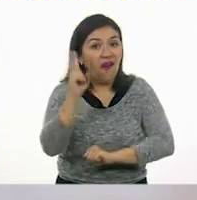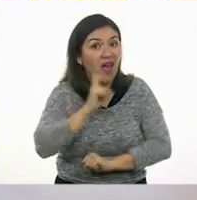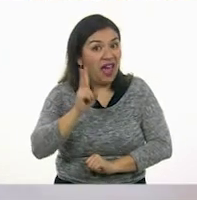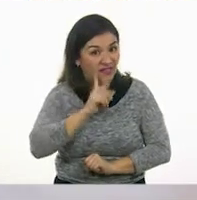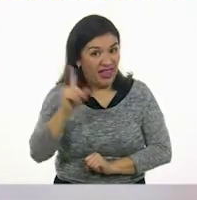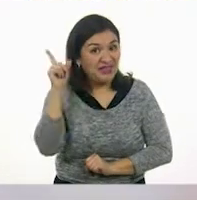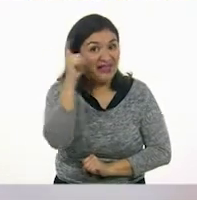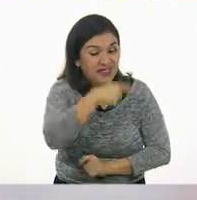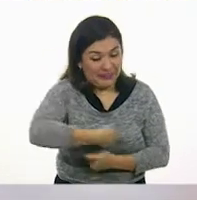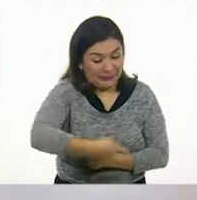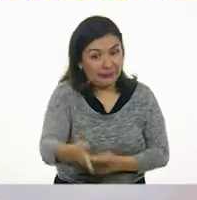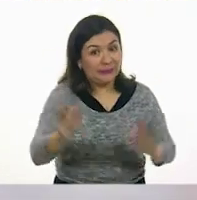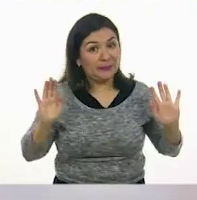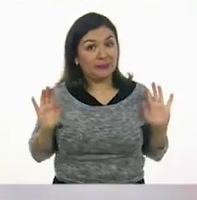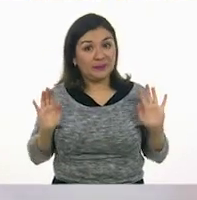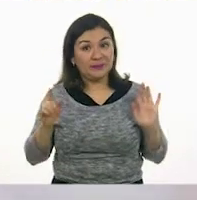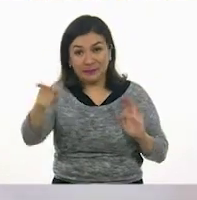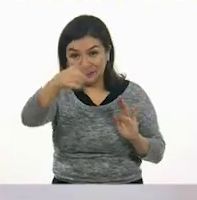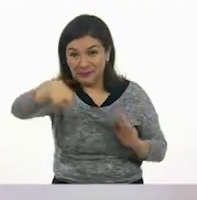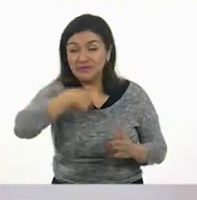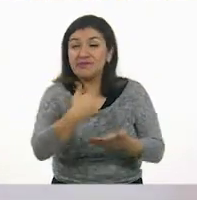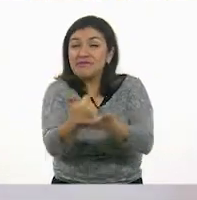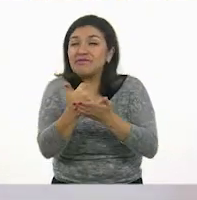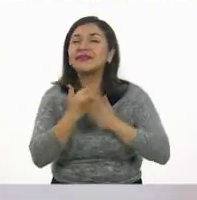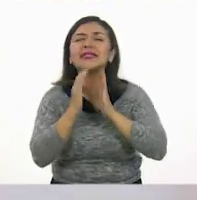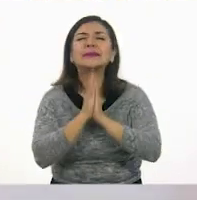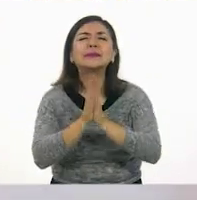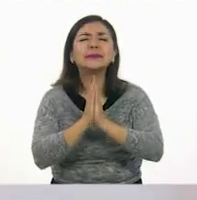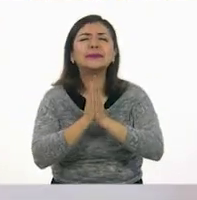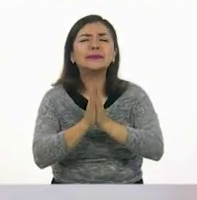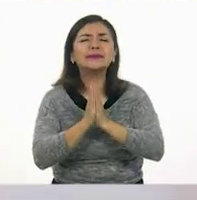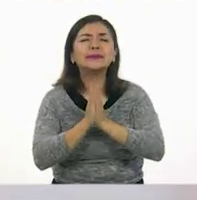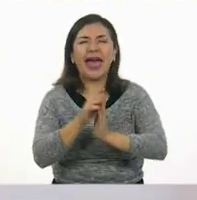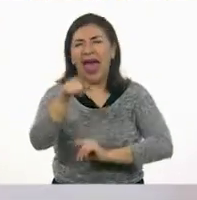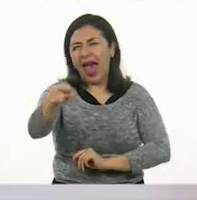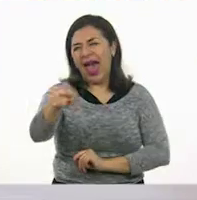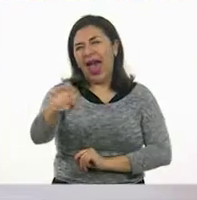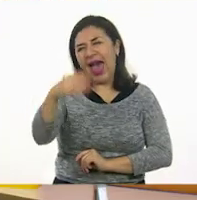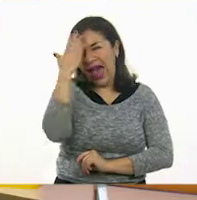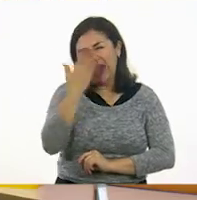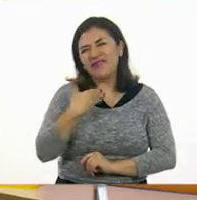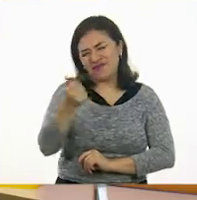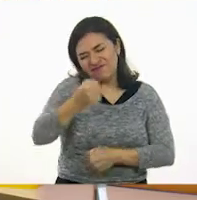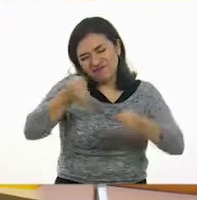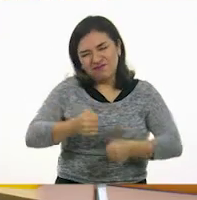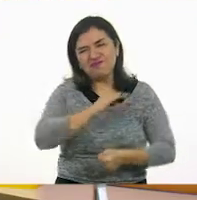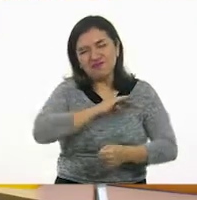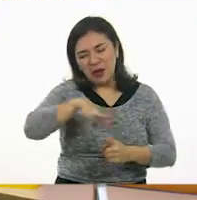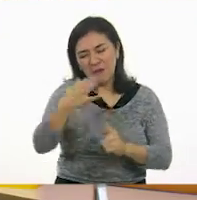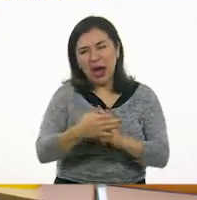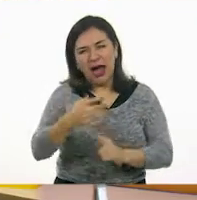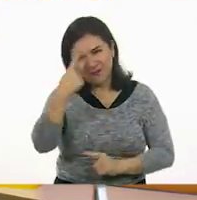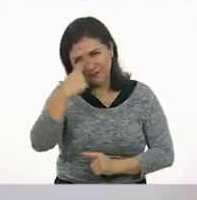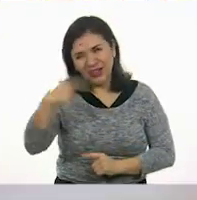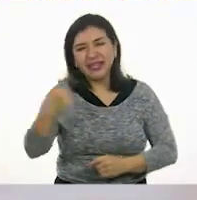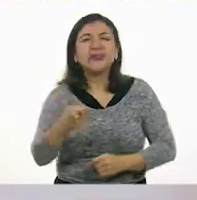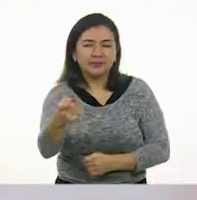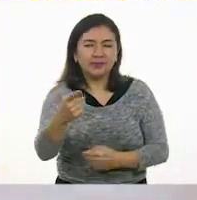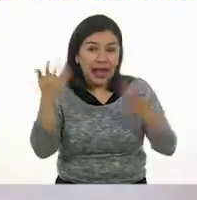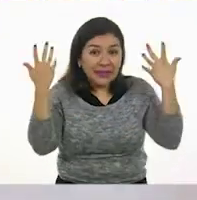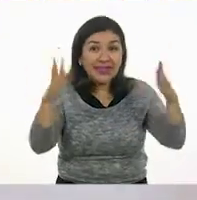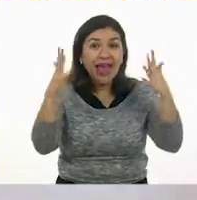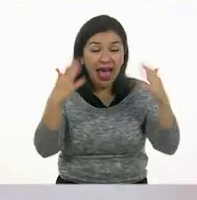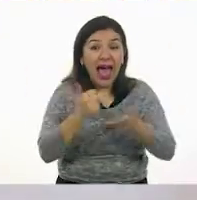poquito más difícil, ¿eh? Sí. Niñas y niños, ayúdenme, por favor. Ay, la maestra es muy buena, seguro le va a atinar. Venga, de todos modos, las porras.